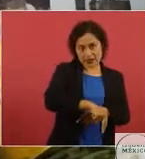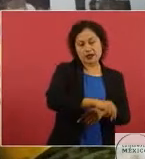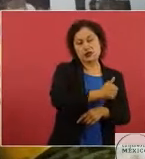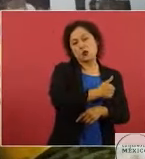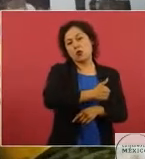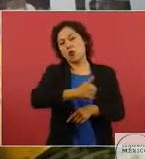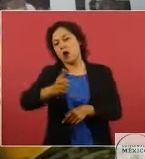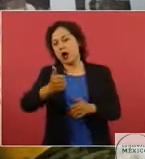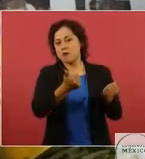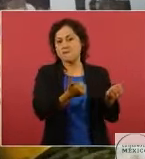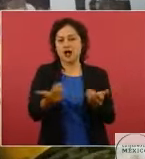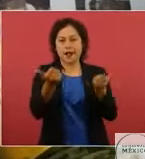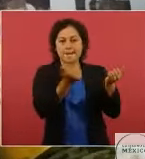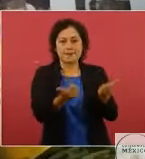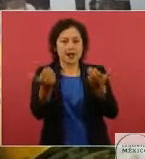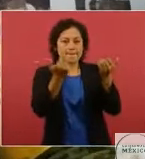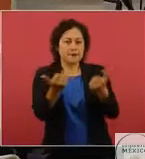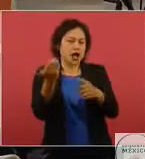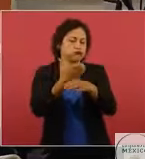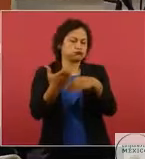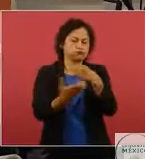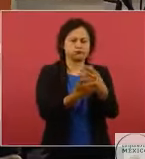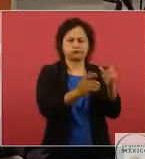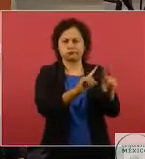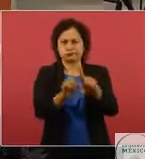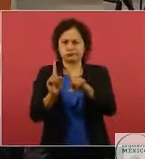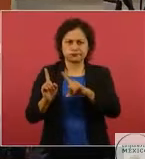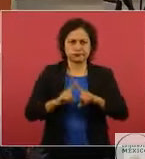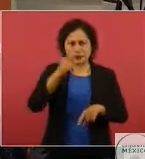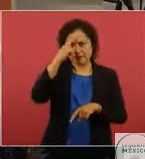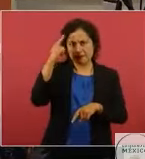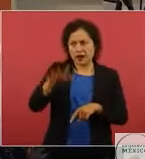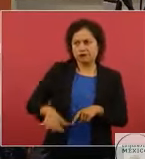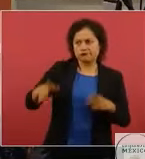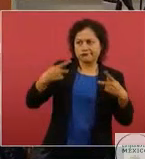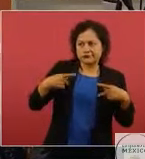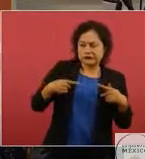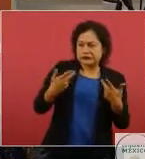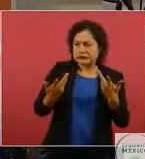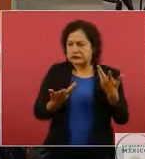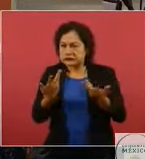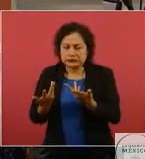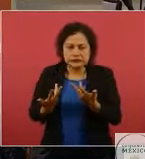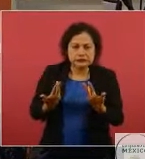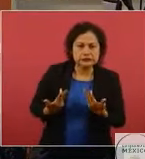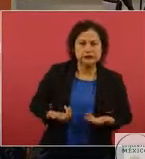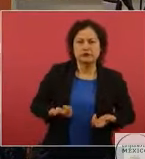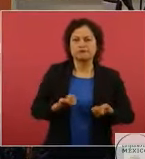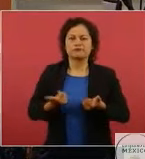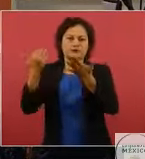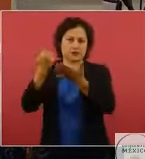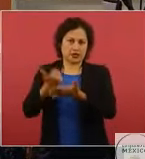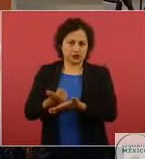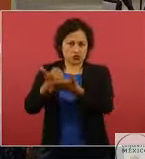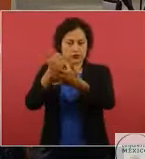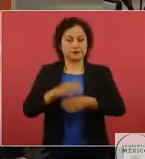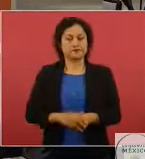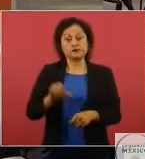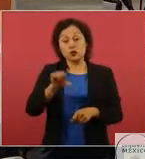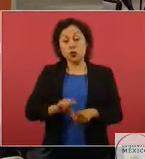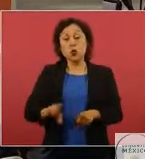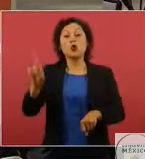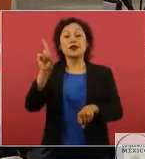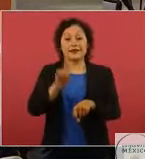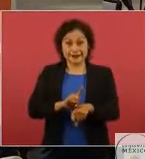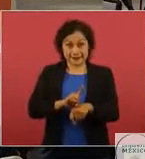los insumos que se requieren para auxiliar a la población. El día de hoy se incorporan a todo el